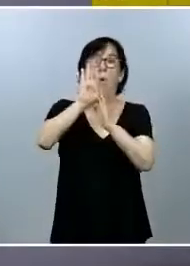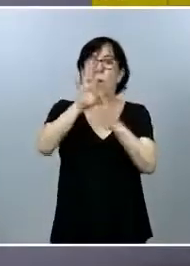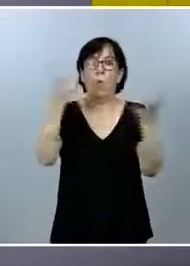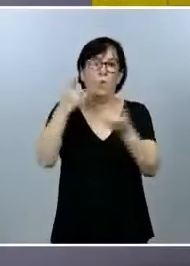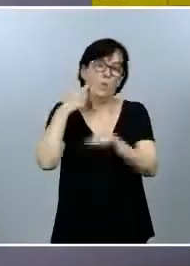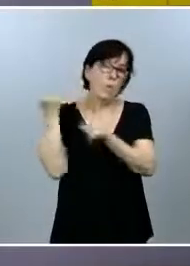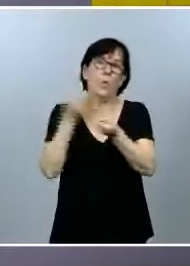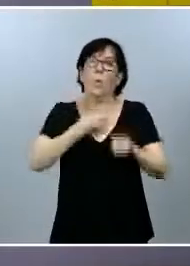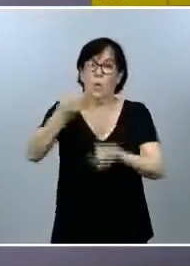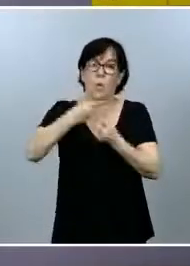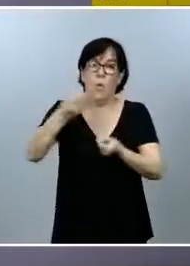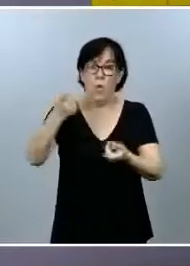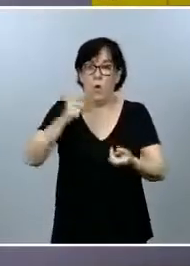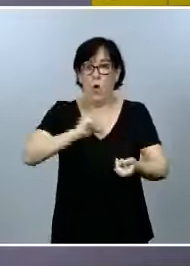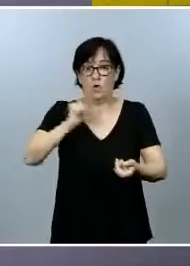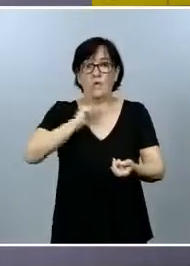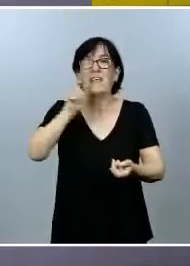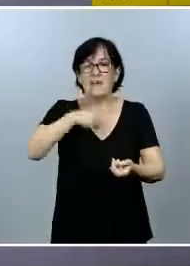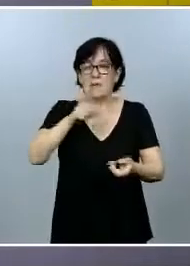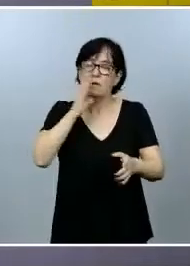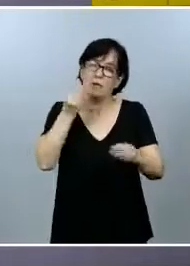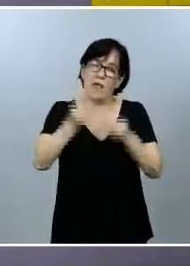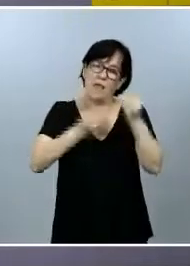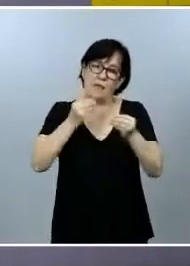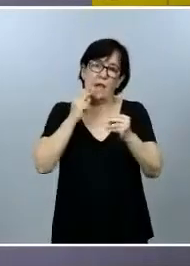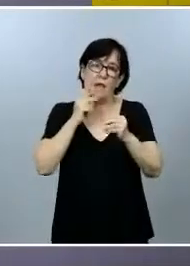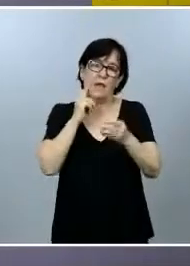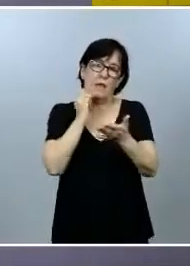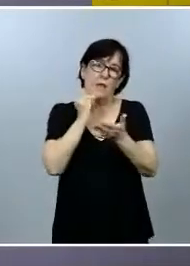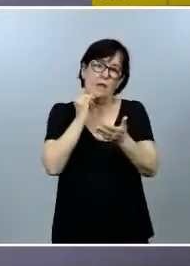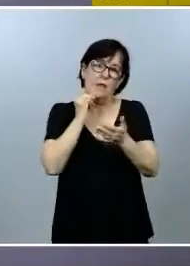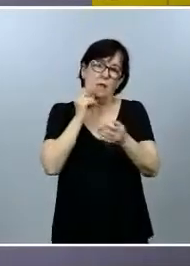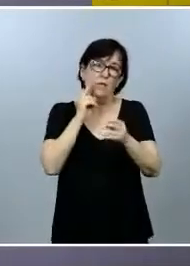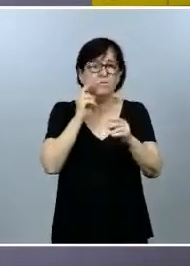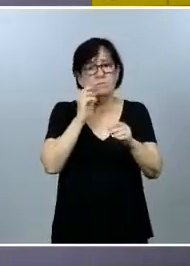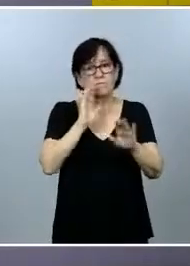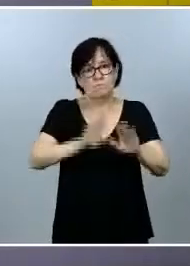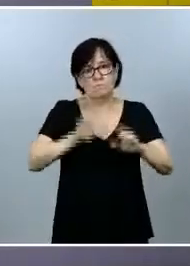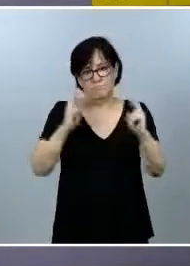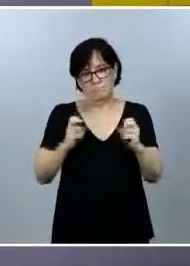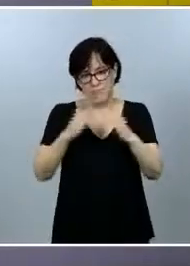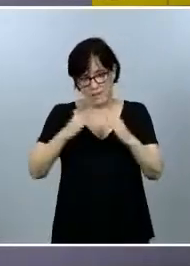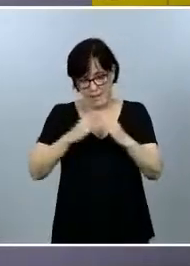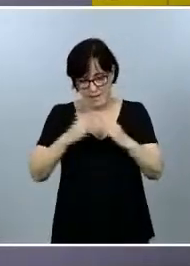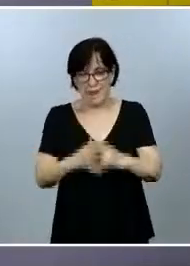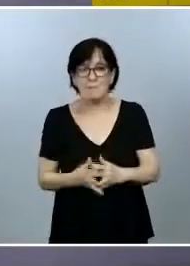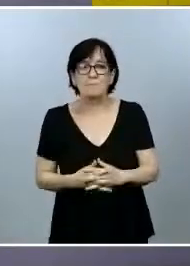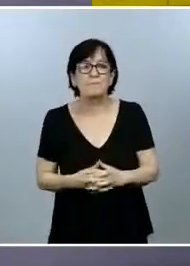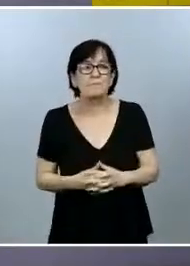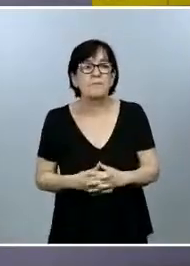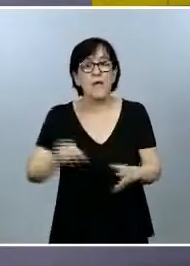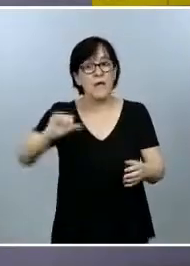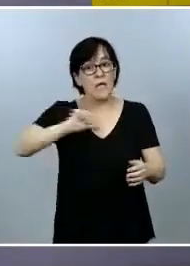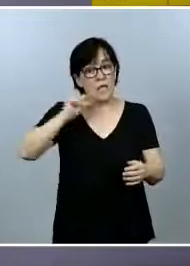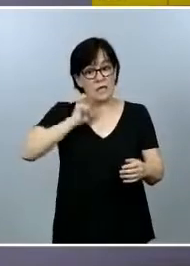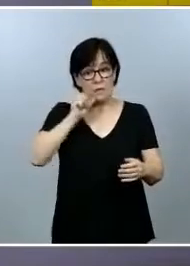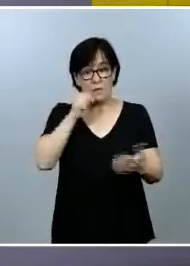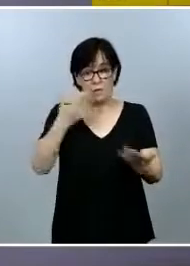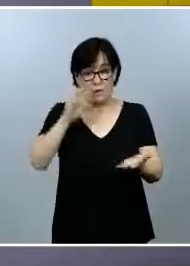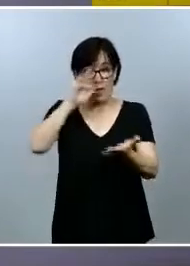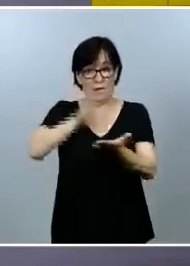sí la hospitalización, se prefería hacer un tratamiento domiciliario. En el hospital, fecha de